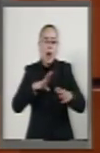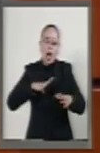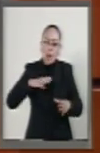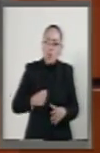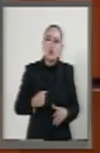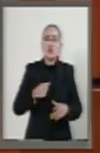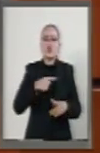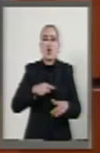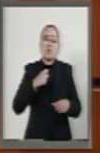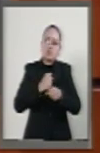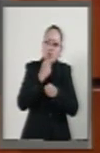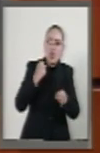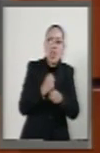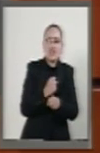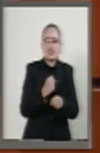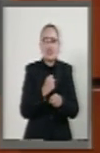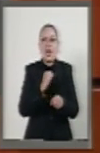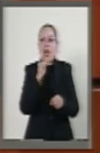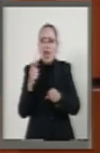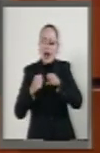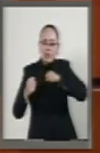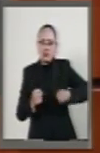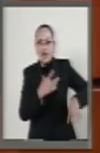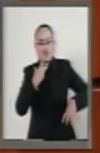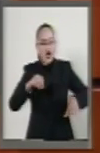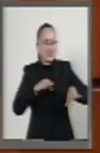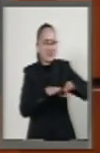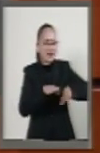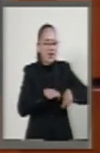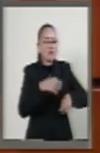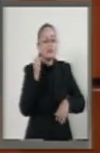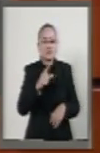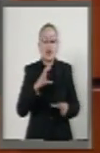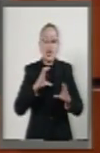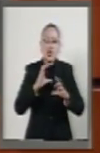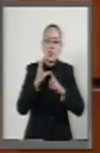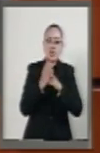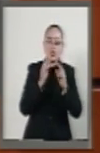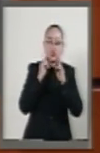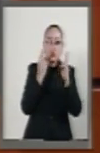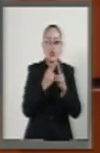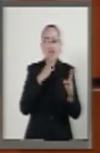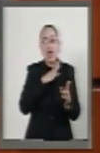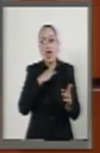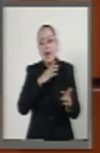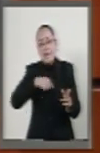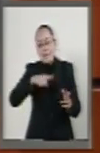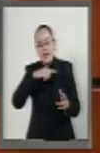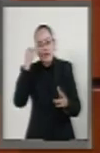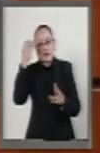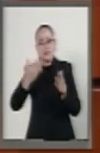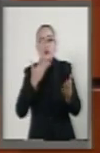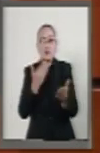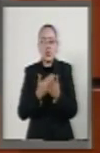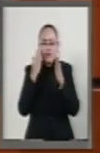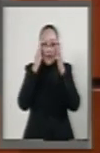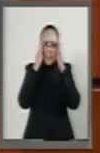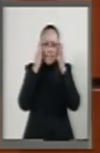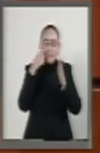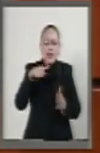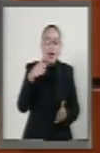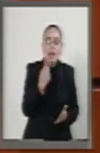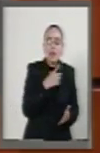y violencia. Por ello es que en las Comisiones Unidas coinciden en el fondo de la iniciativa que